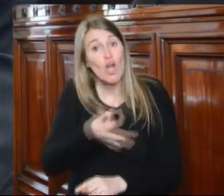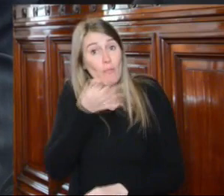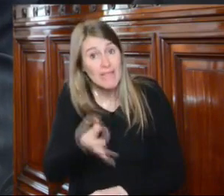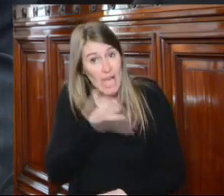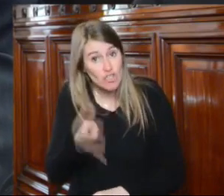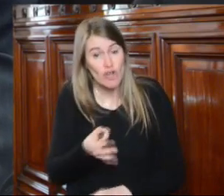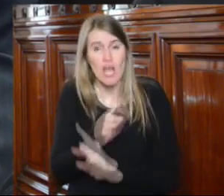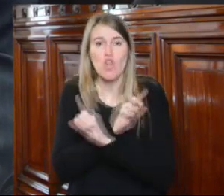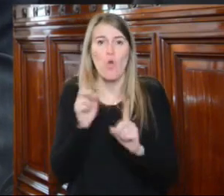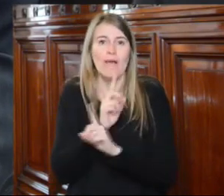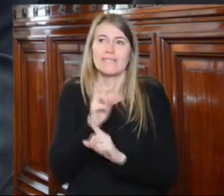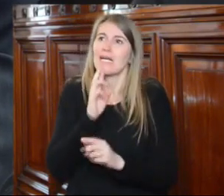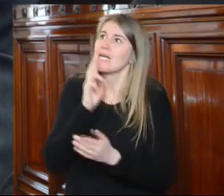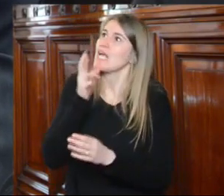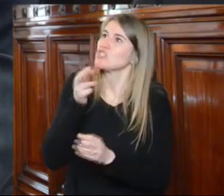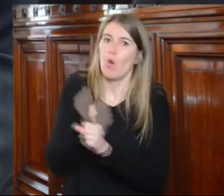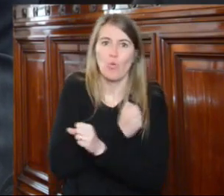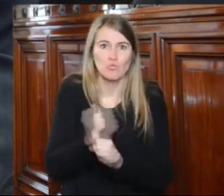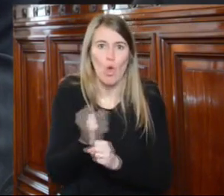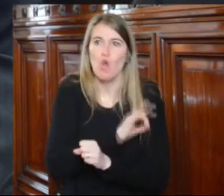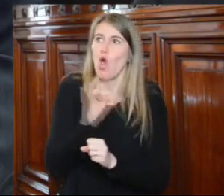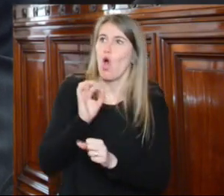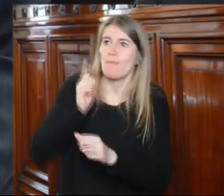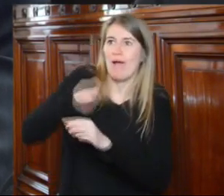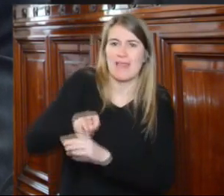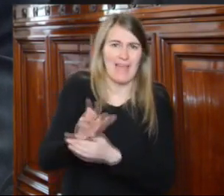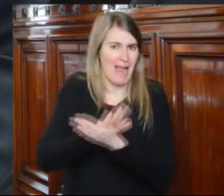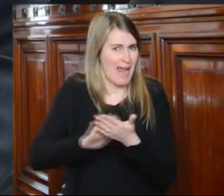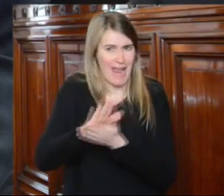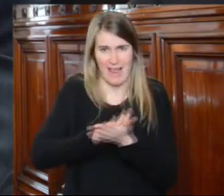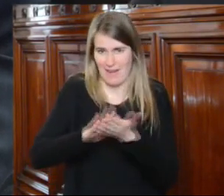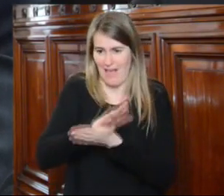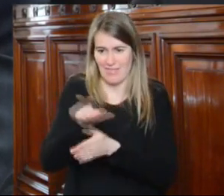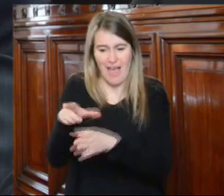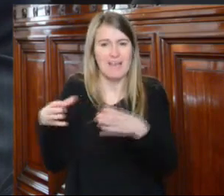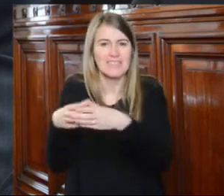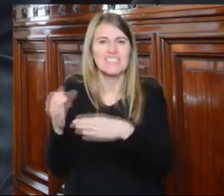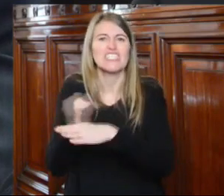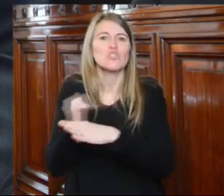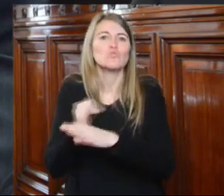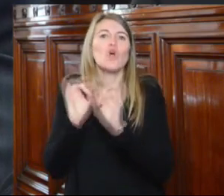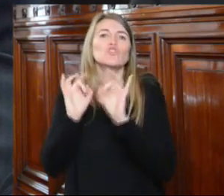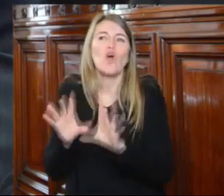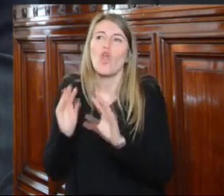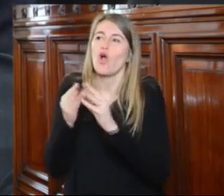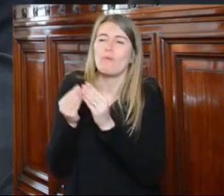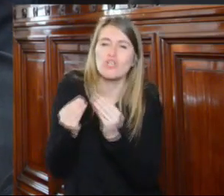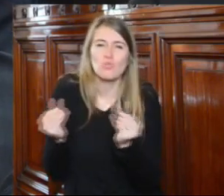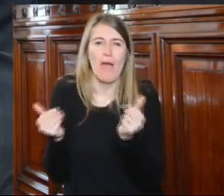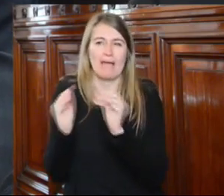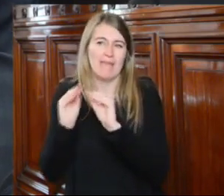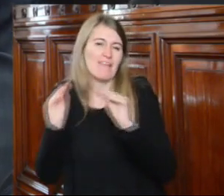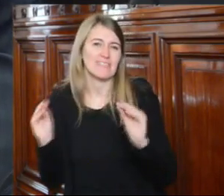son resoluciones vinculantes y mandatorias por eso se les dice que es una institución de la persuasión pero les agradecemos